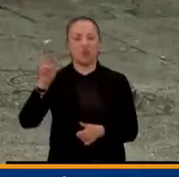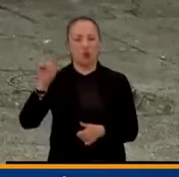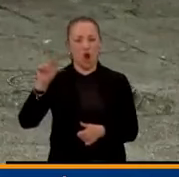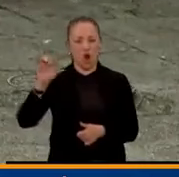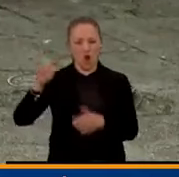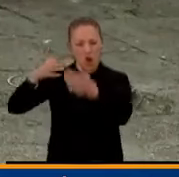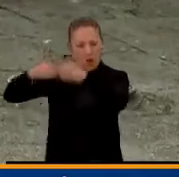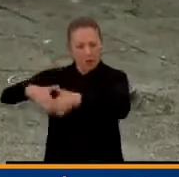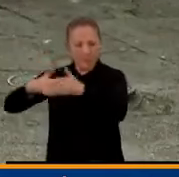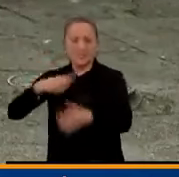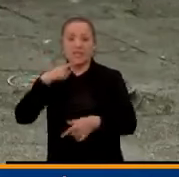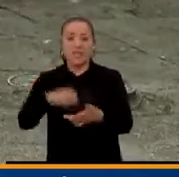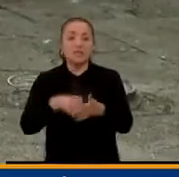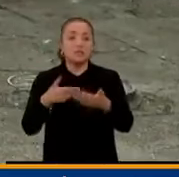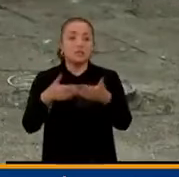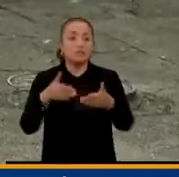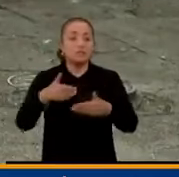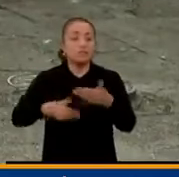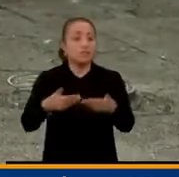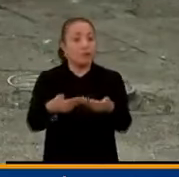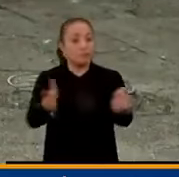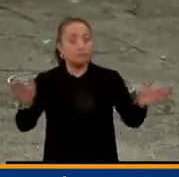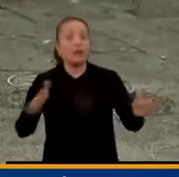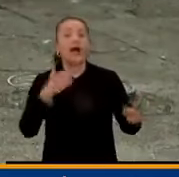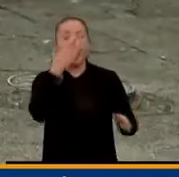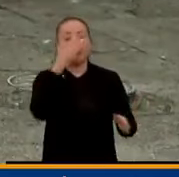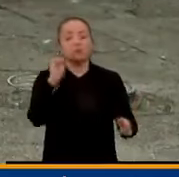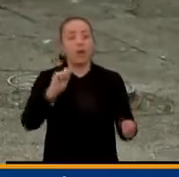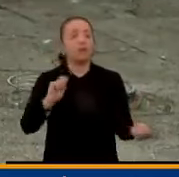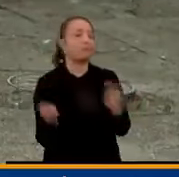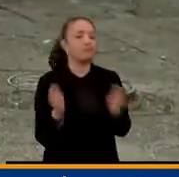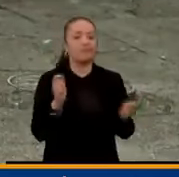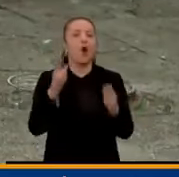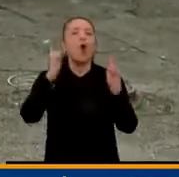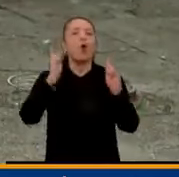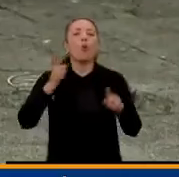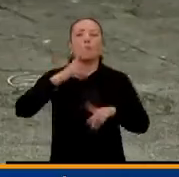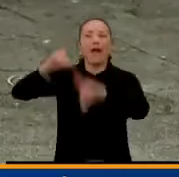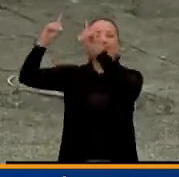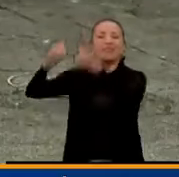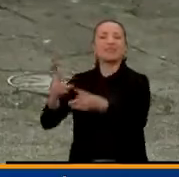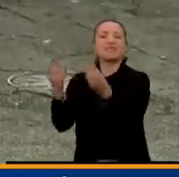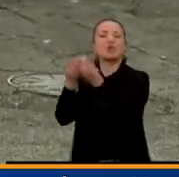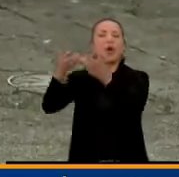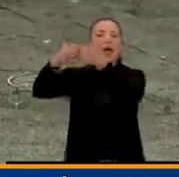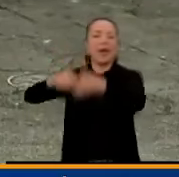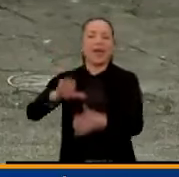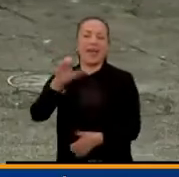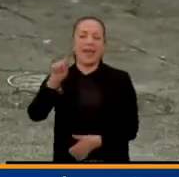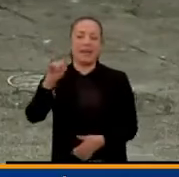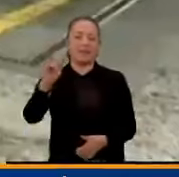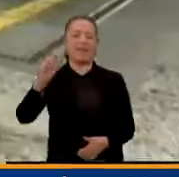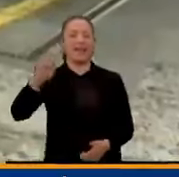habilitar el servicio puede cambiar en cualquier momento debido a las decisiones que tome la empresa EFIGAS.